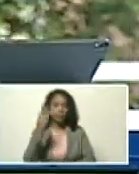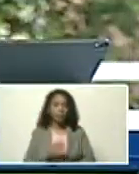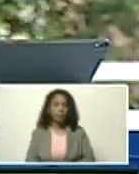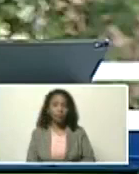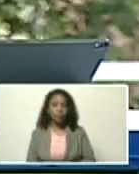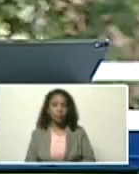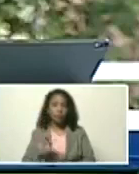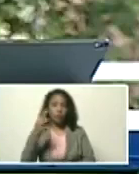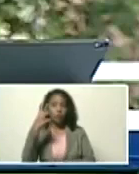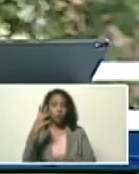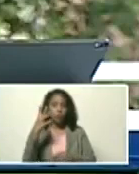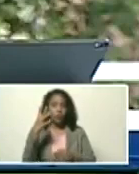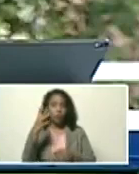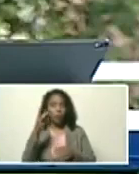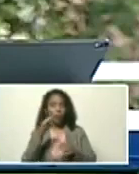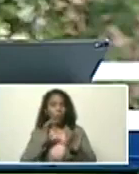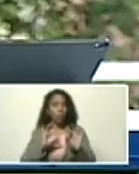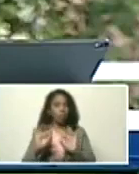segunda simulación,